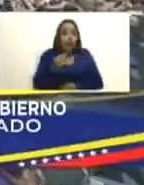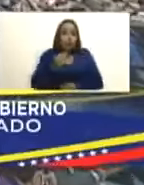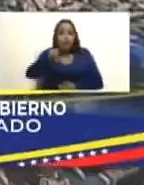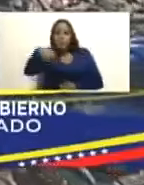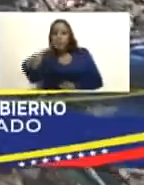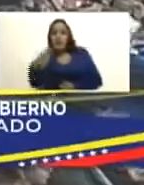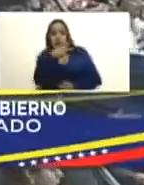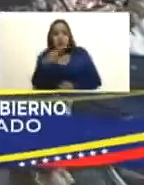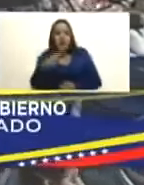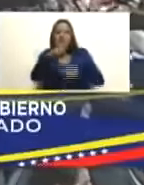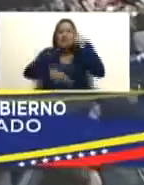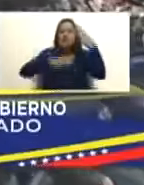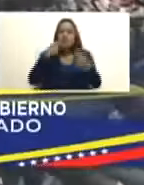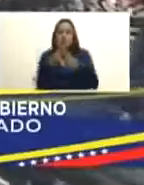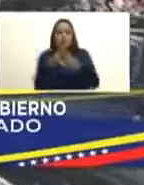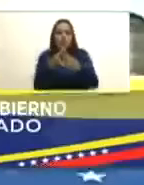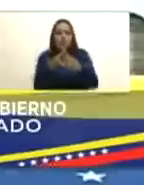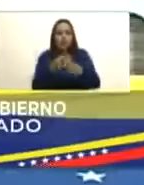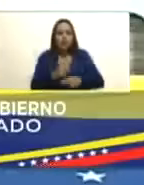mañana ni nunca